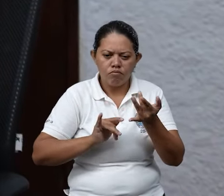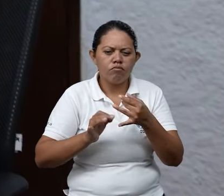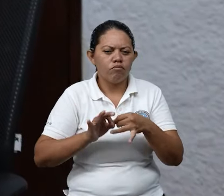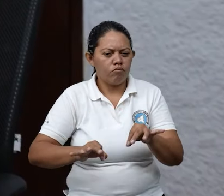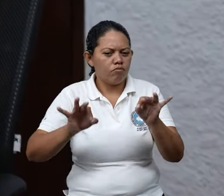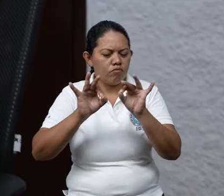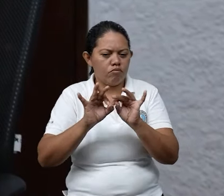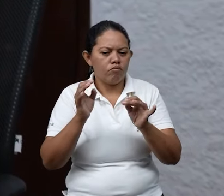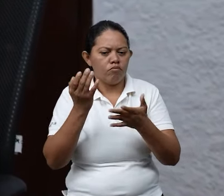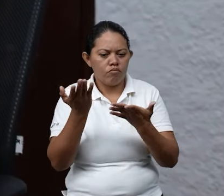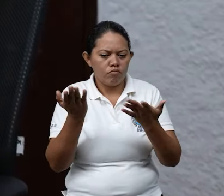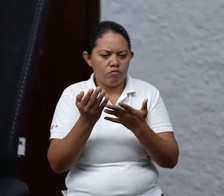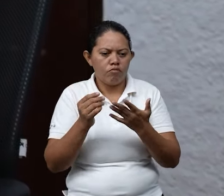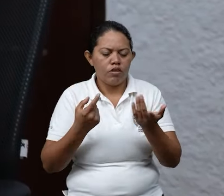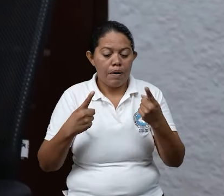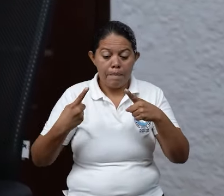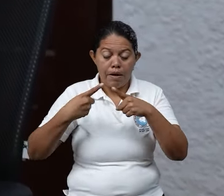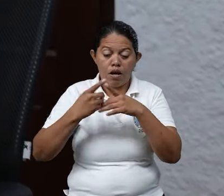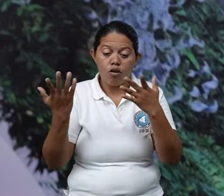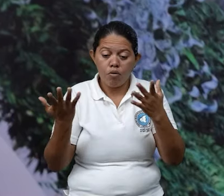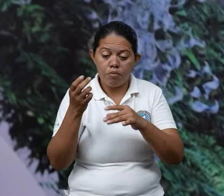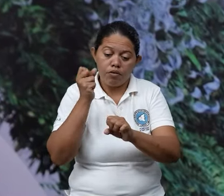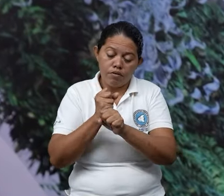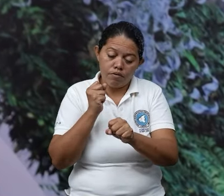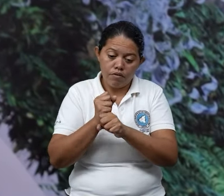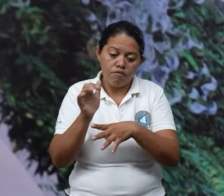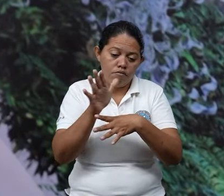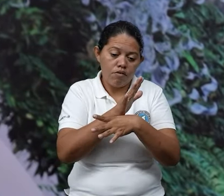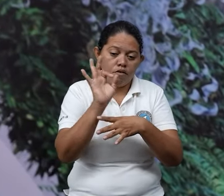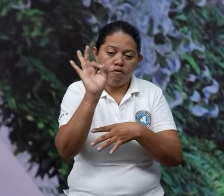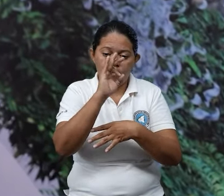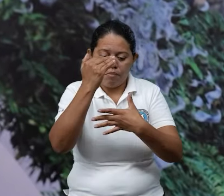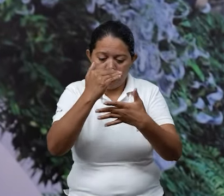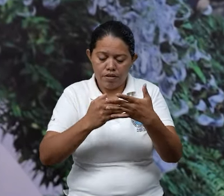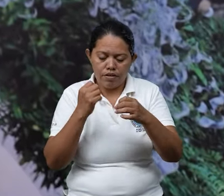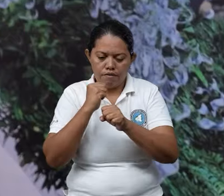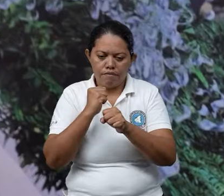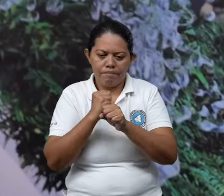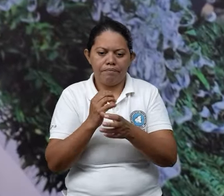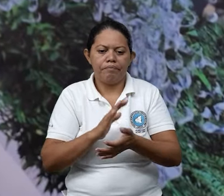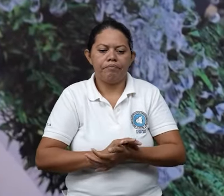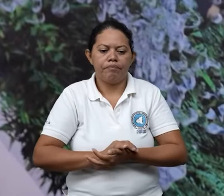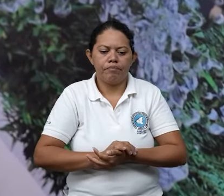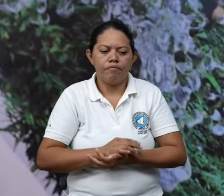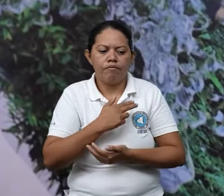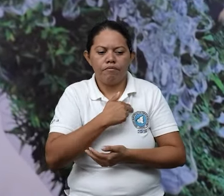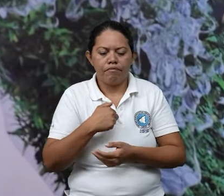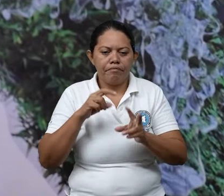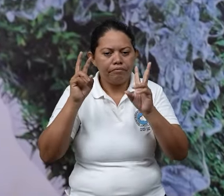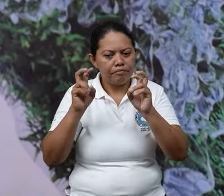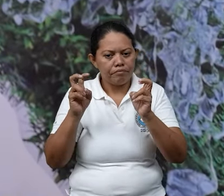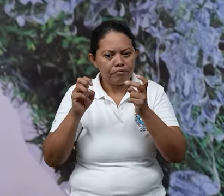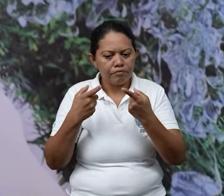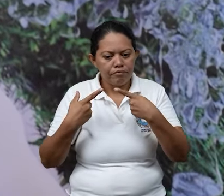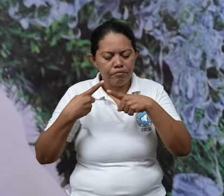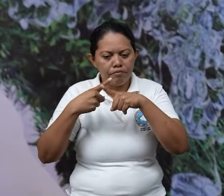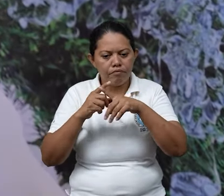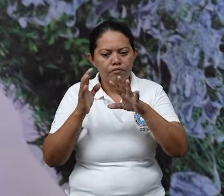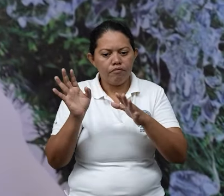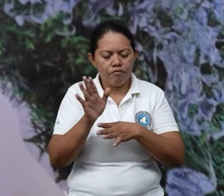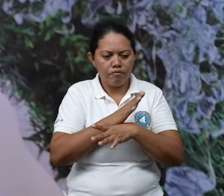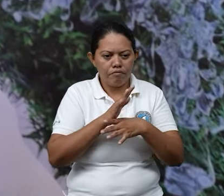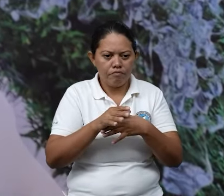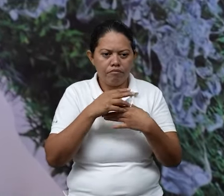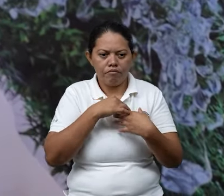también elaboración de mapa y también distintas aplicaciones para georreferenciar para el tema de georreferenciación